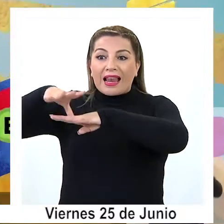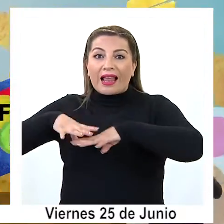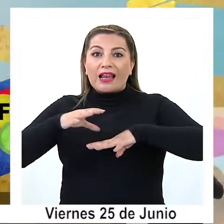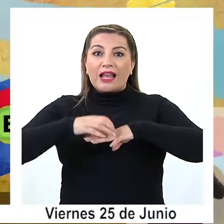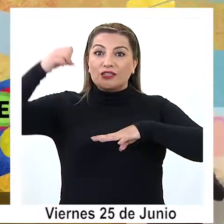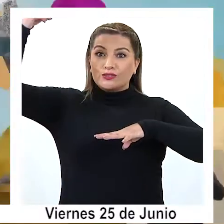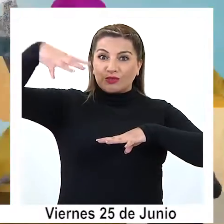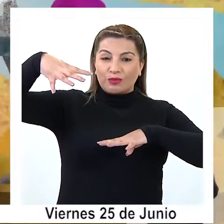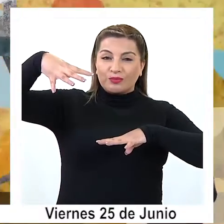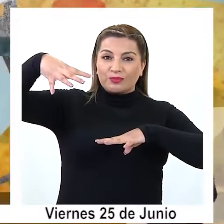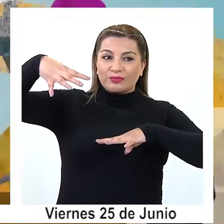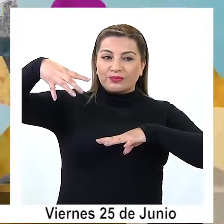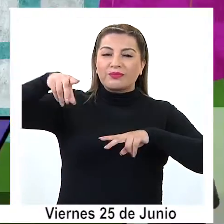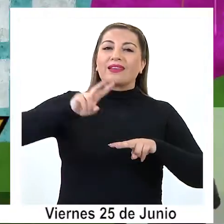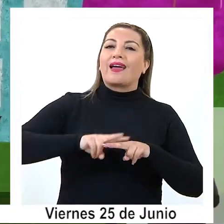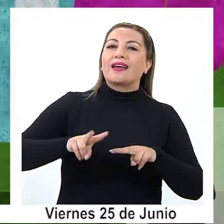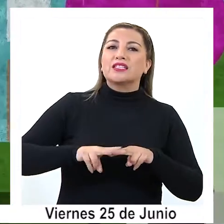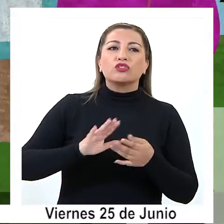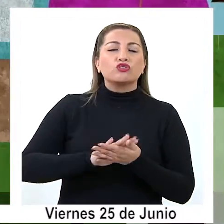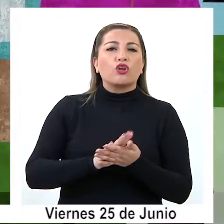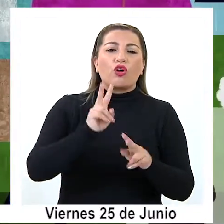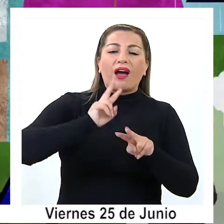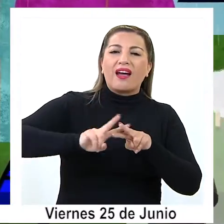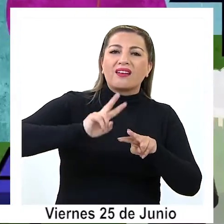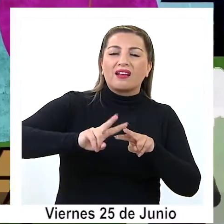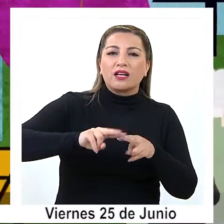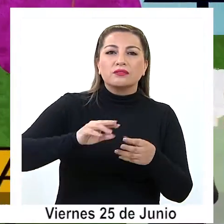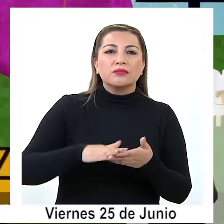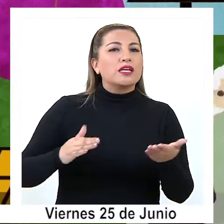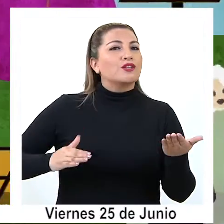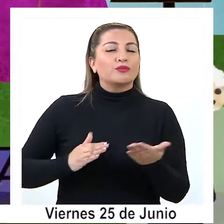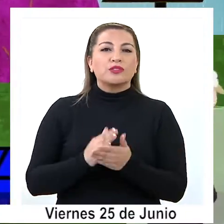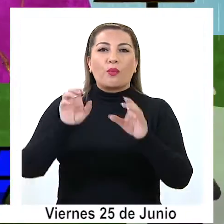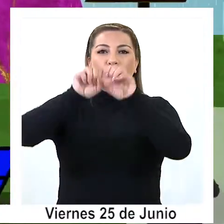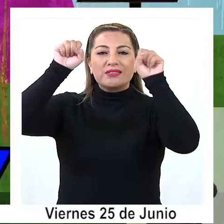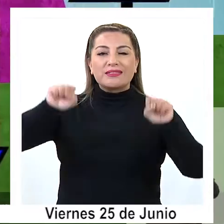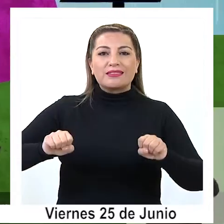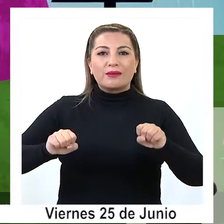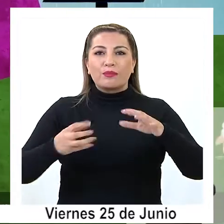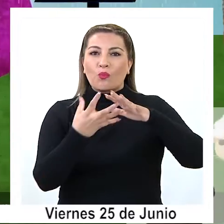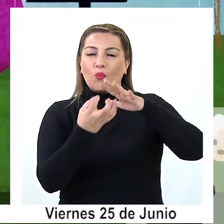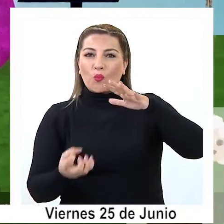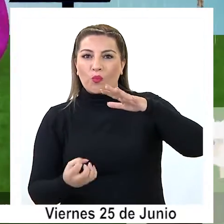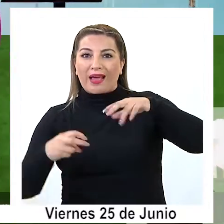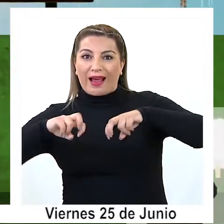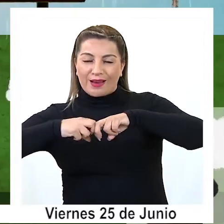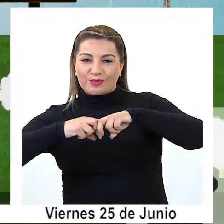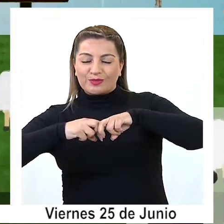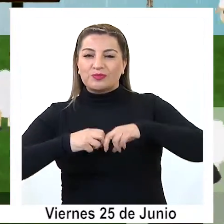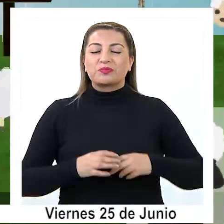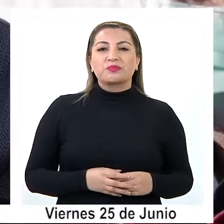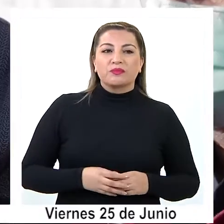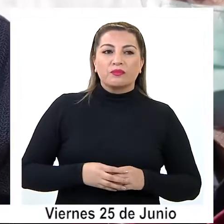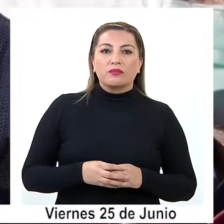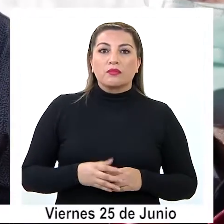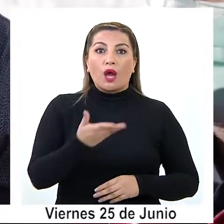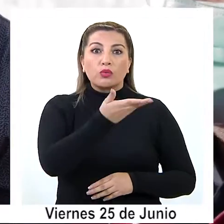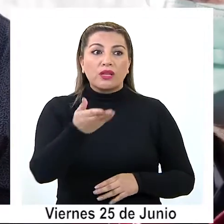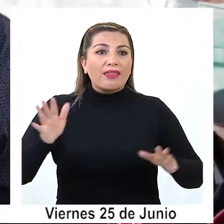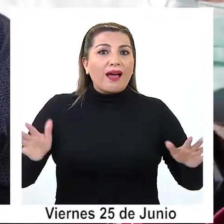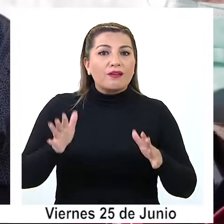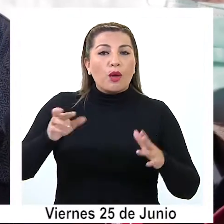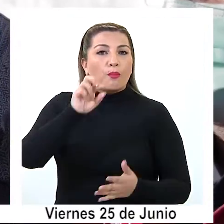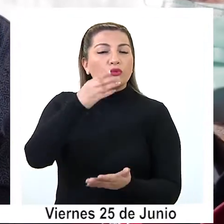incluye el suministro, instalación y puesta en operación de un sistema conectado a la red eléctrica. Solamente incentivarlos